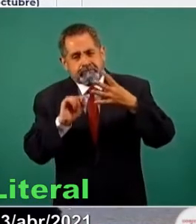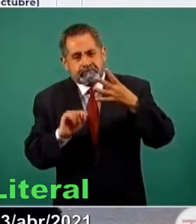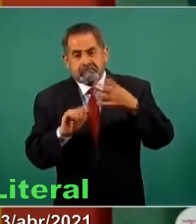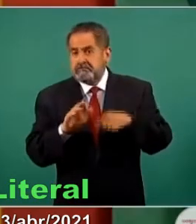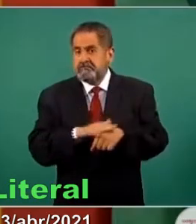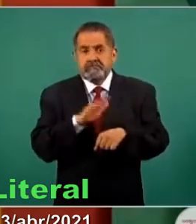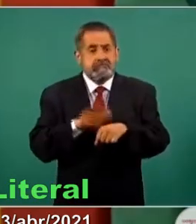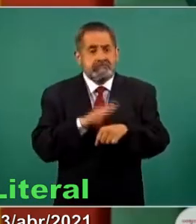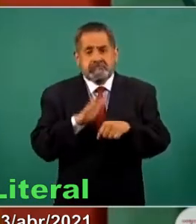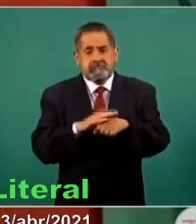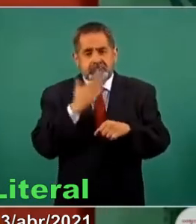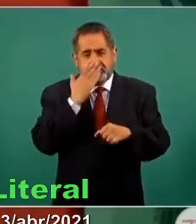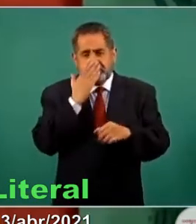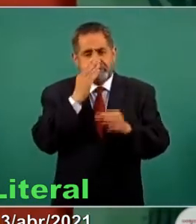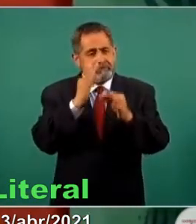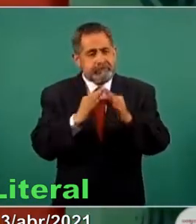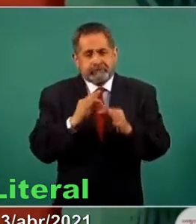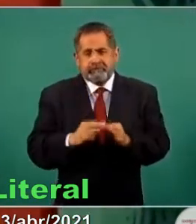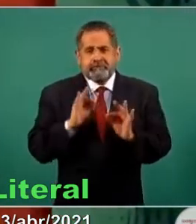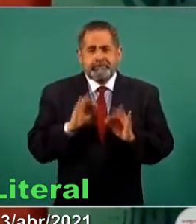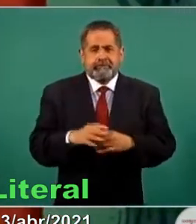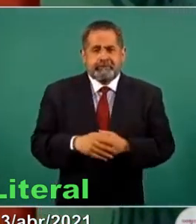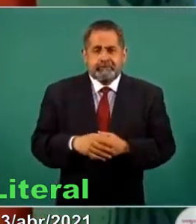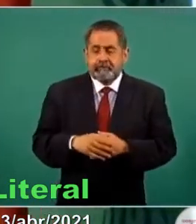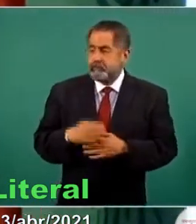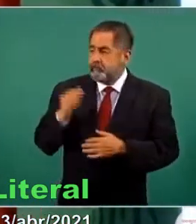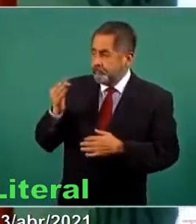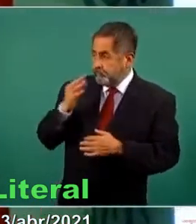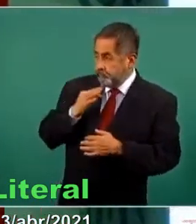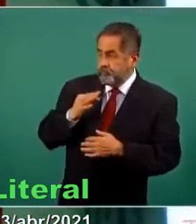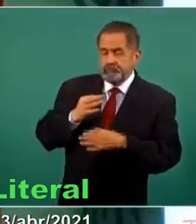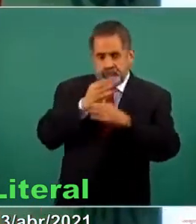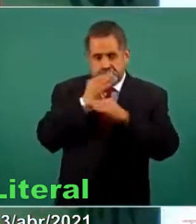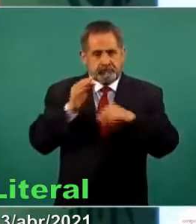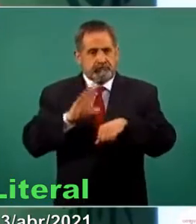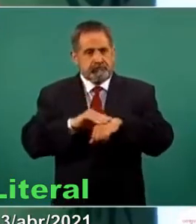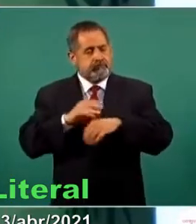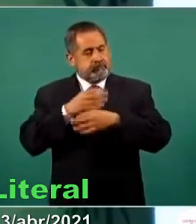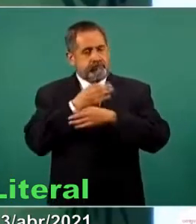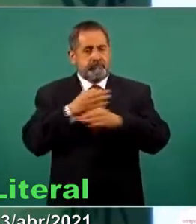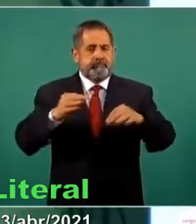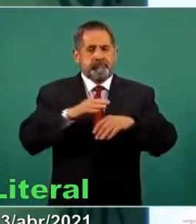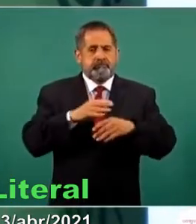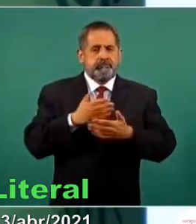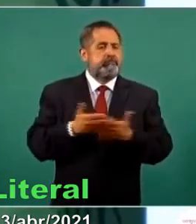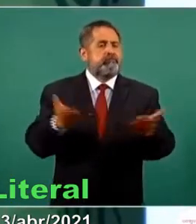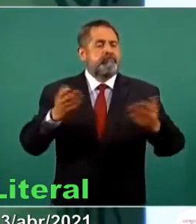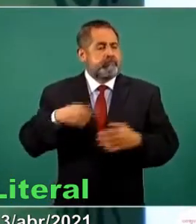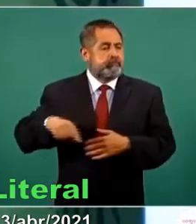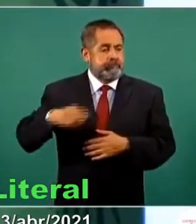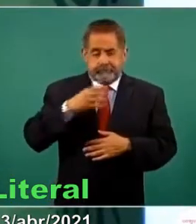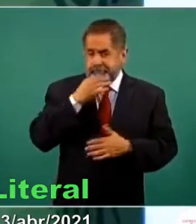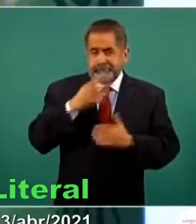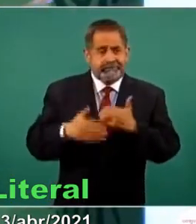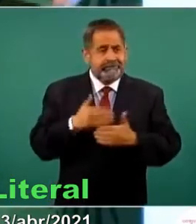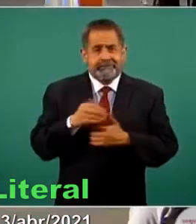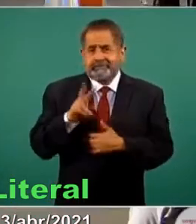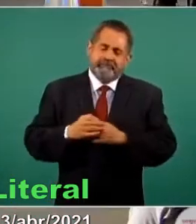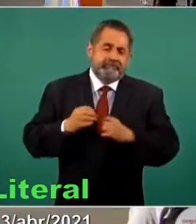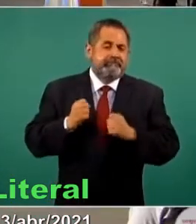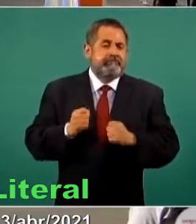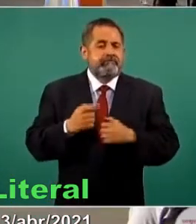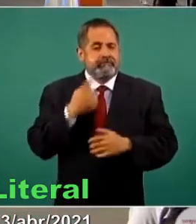noticia que el presidente de la República nos permitió y nos pidió más bien compartir con el pueblo de México.